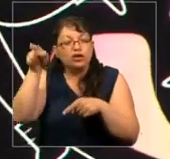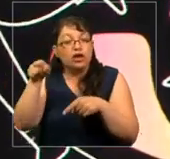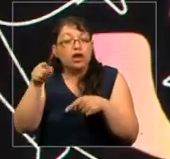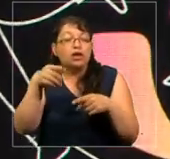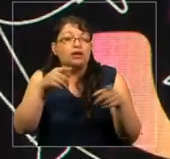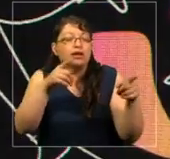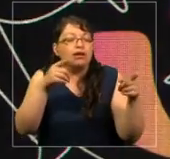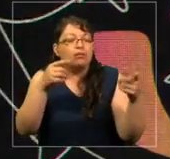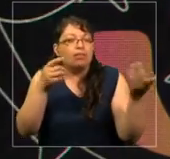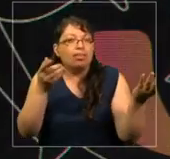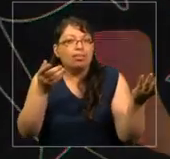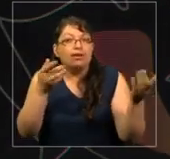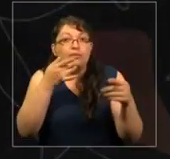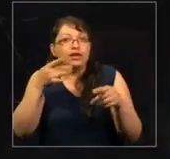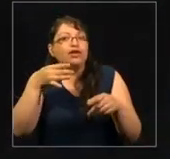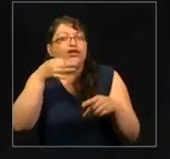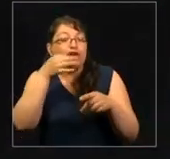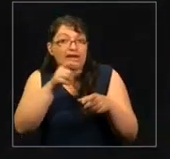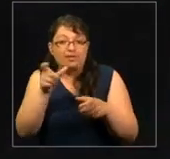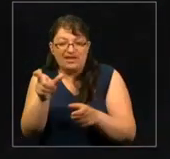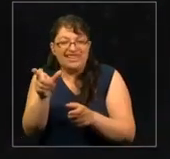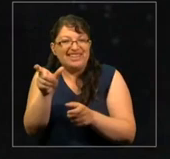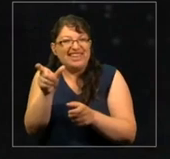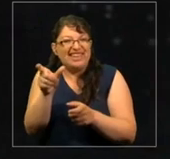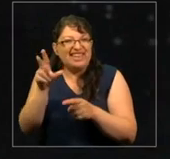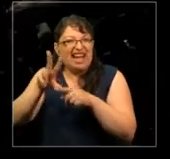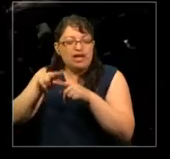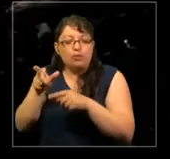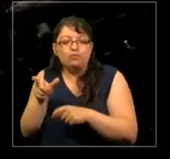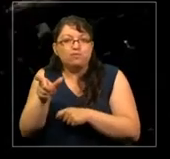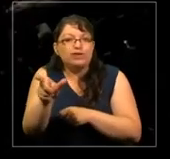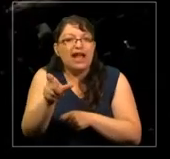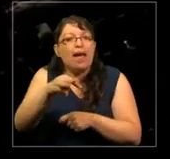cuando yo le puse mi casete a Mariah Carey.